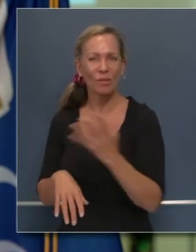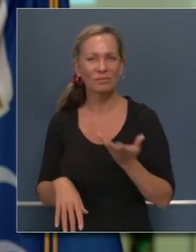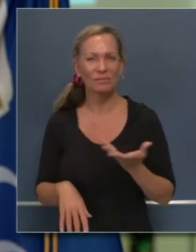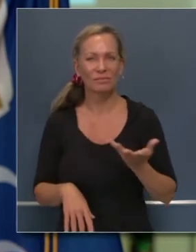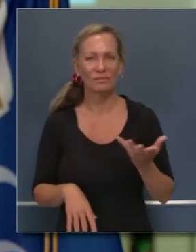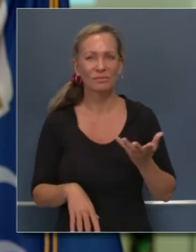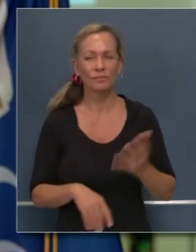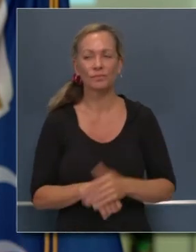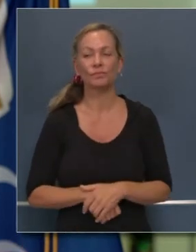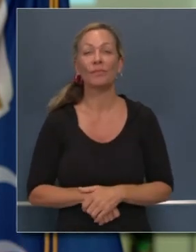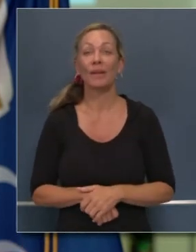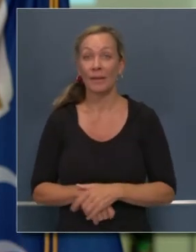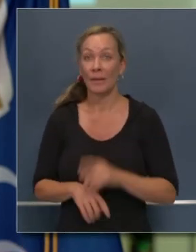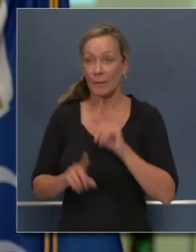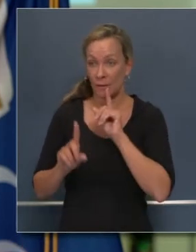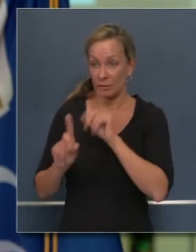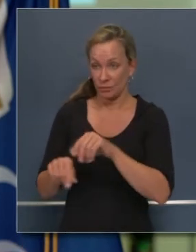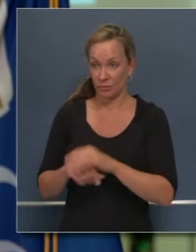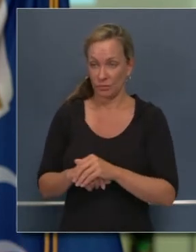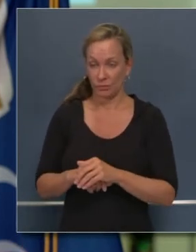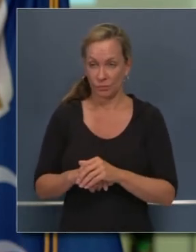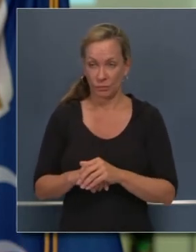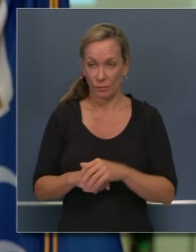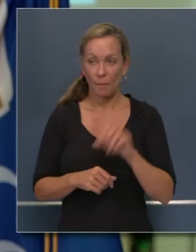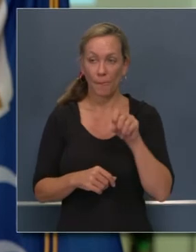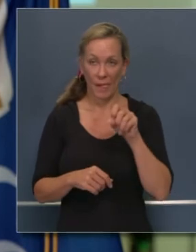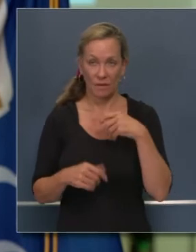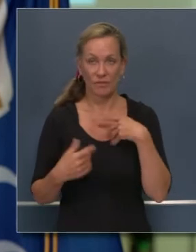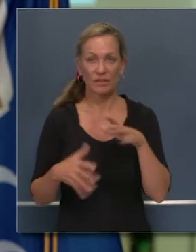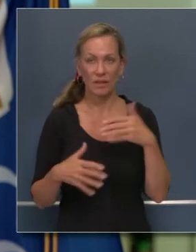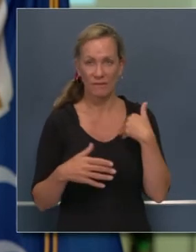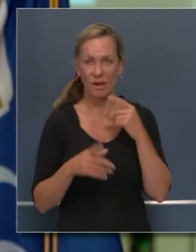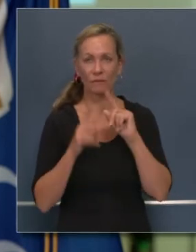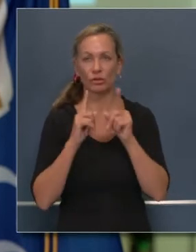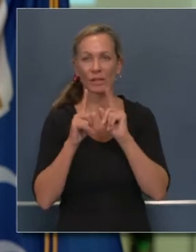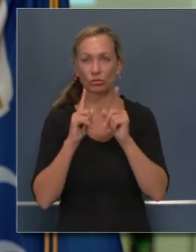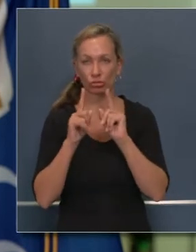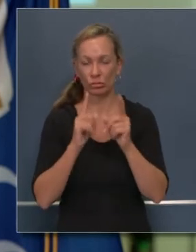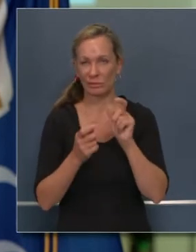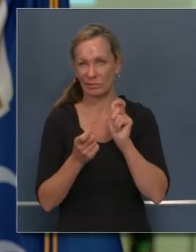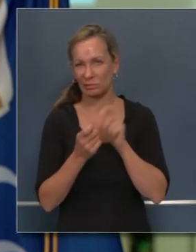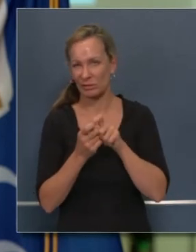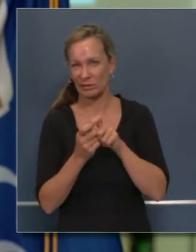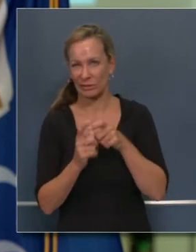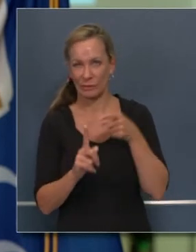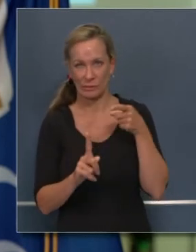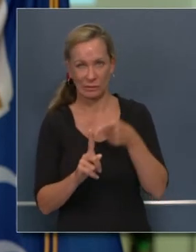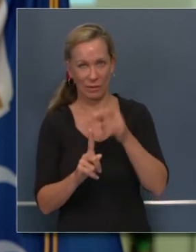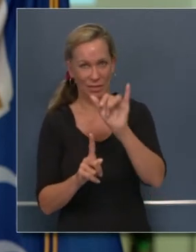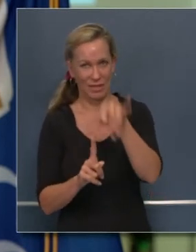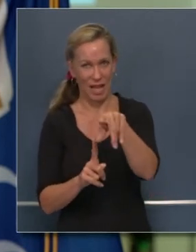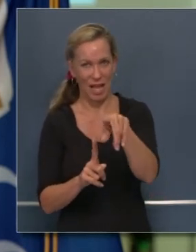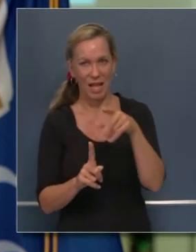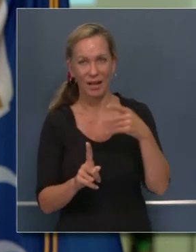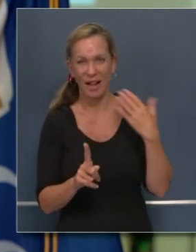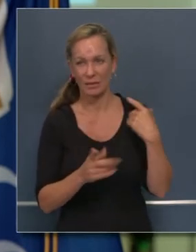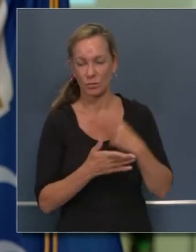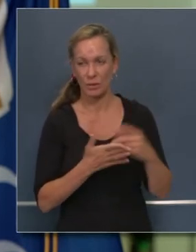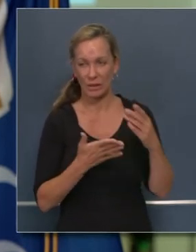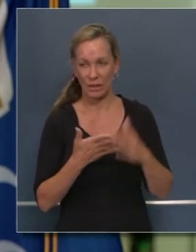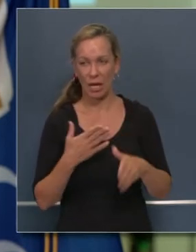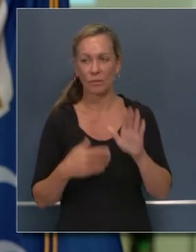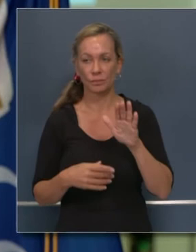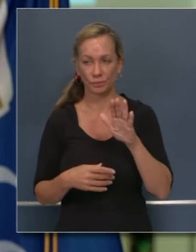Hemos visto conversaciones muy constructivas durante este fin de semana también. Eso será publicado. Nada de